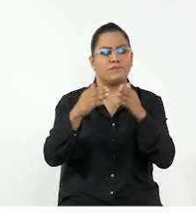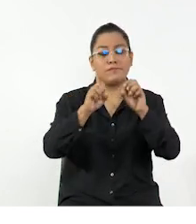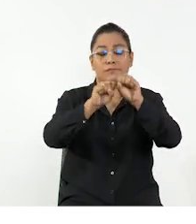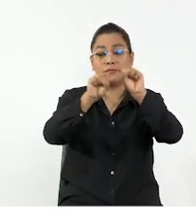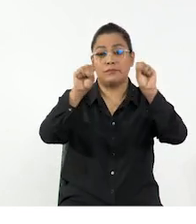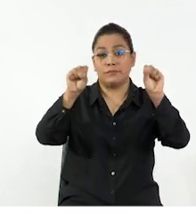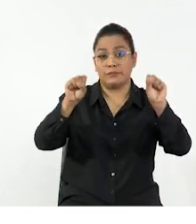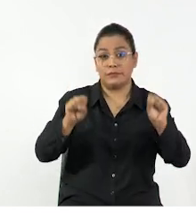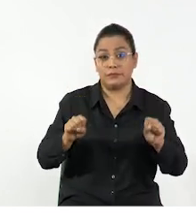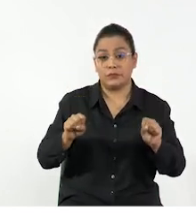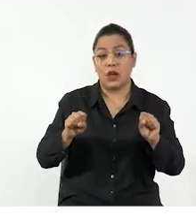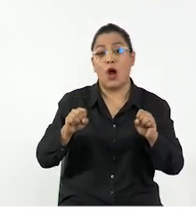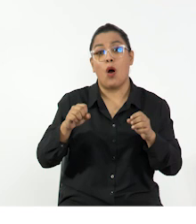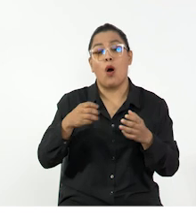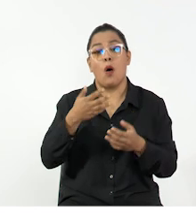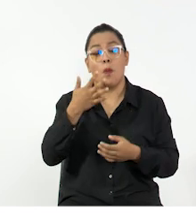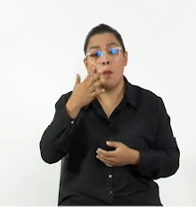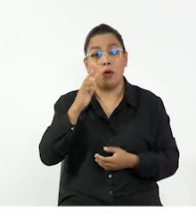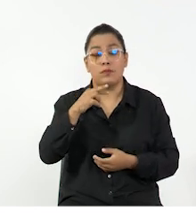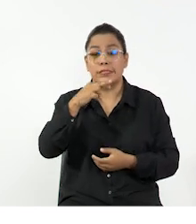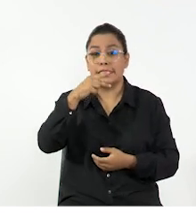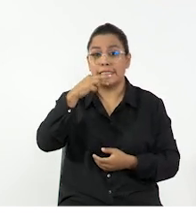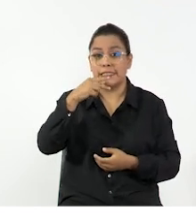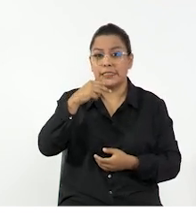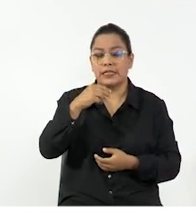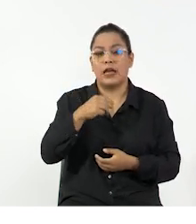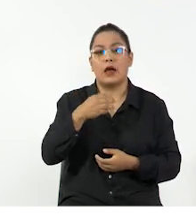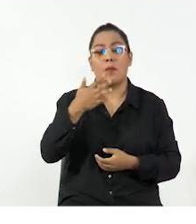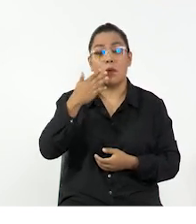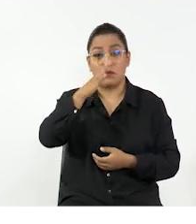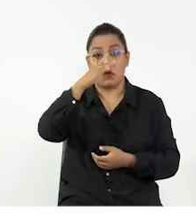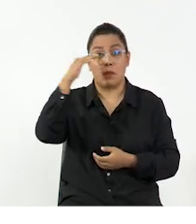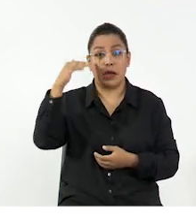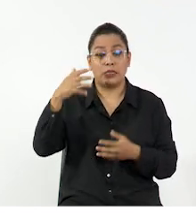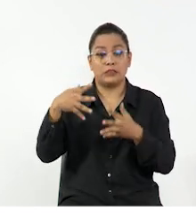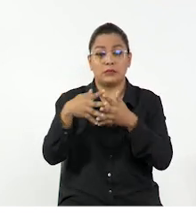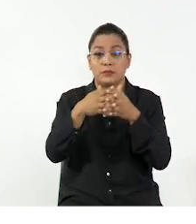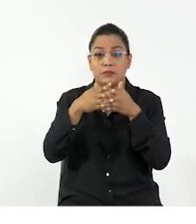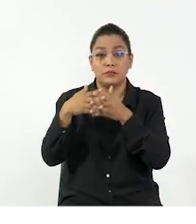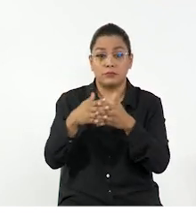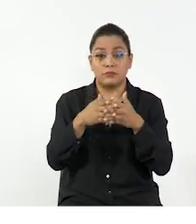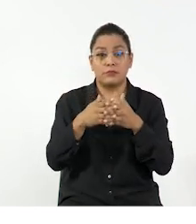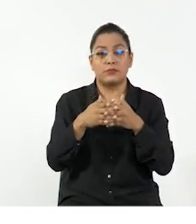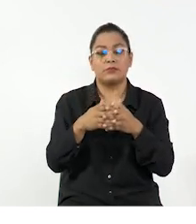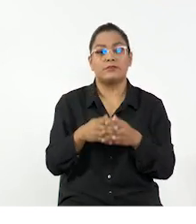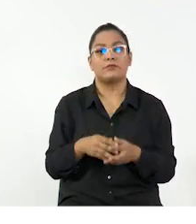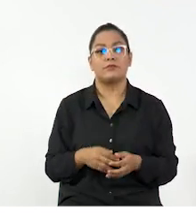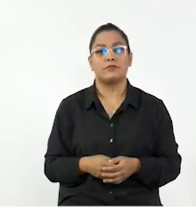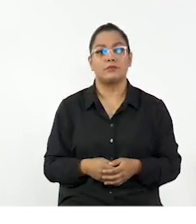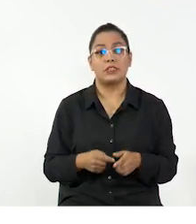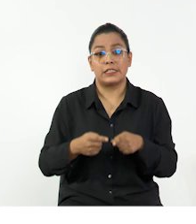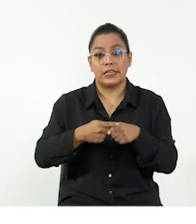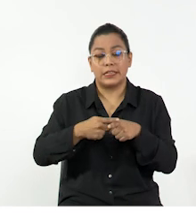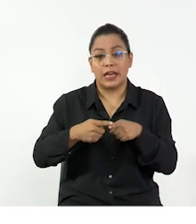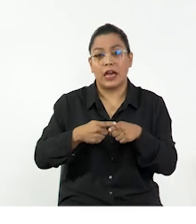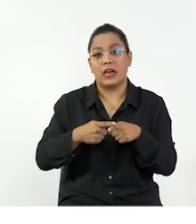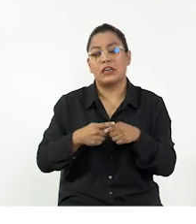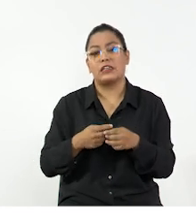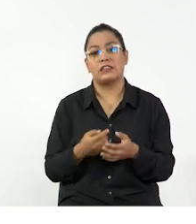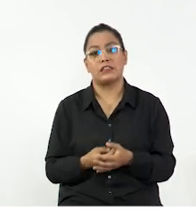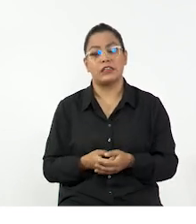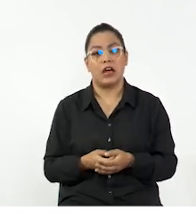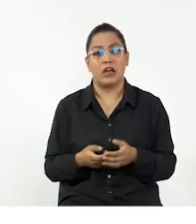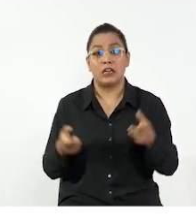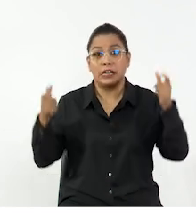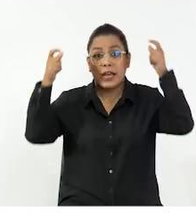Y existen otros sistemas, como el sistema inglés, que es utilizado en países de habla inglesa, como Estados Unidos, Inglaterra